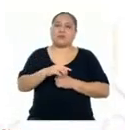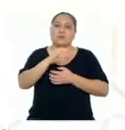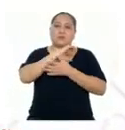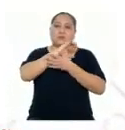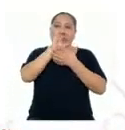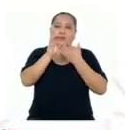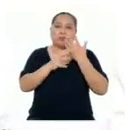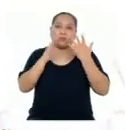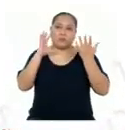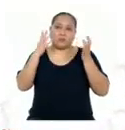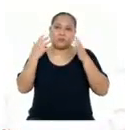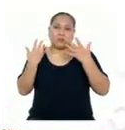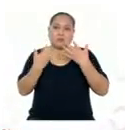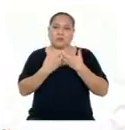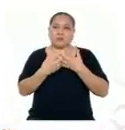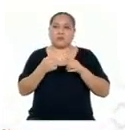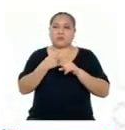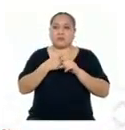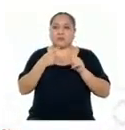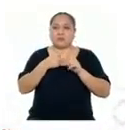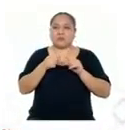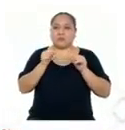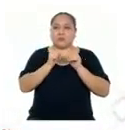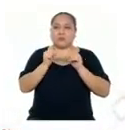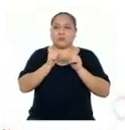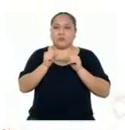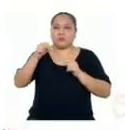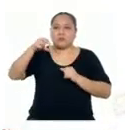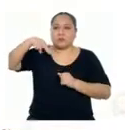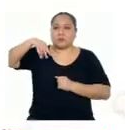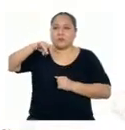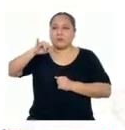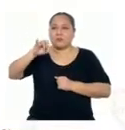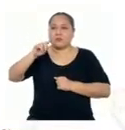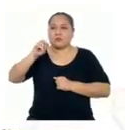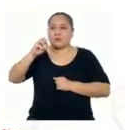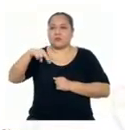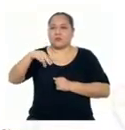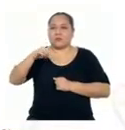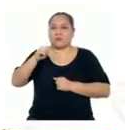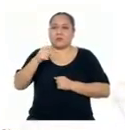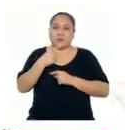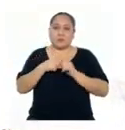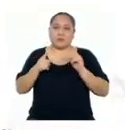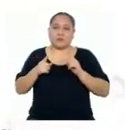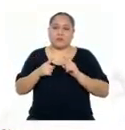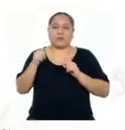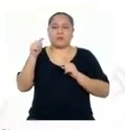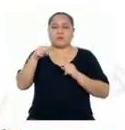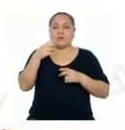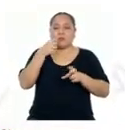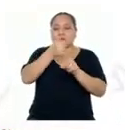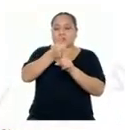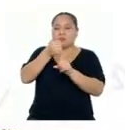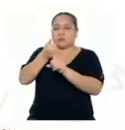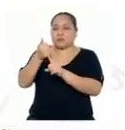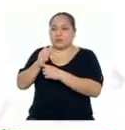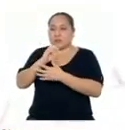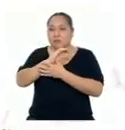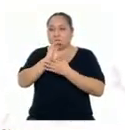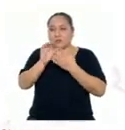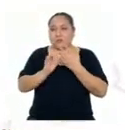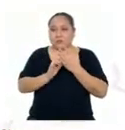idénticas Pero al tener distinto número de neutrones tendrán diferentes propiedades físicas Se les llama